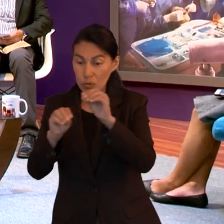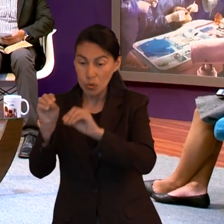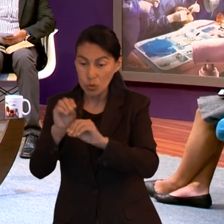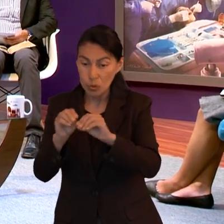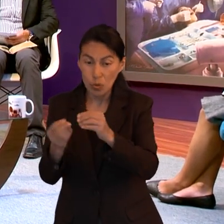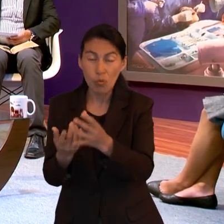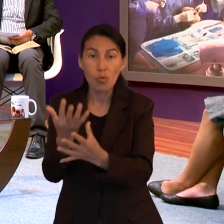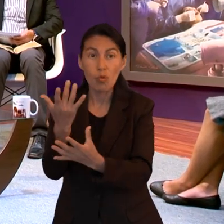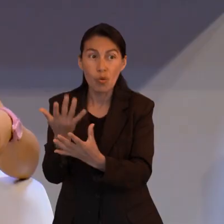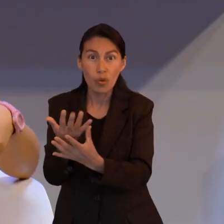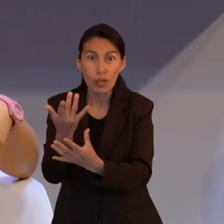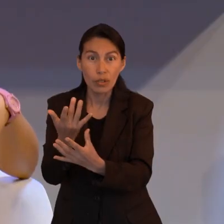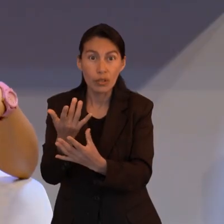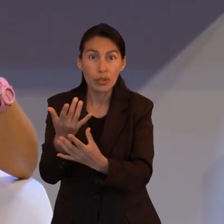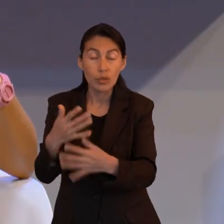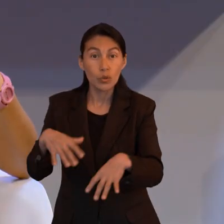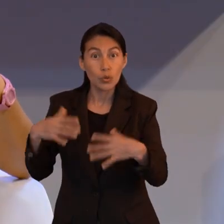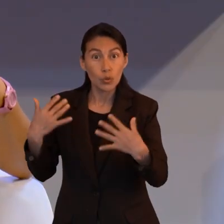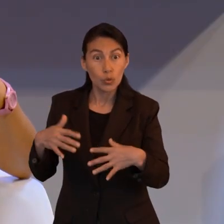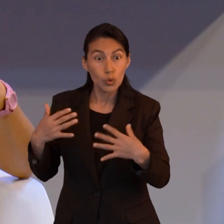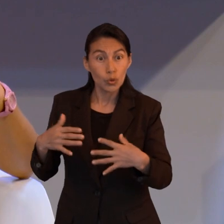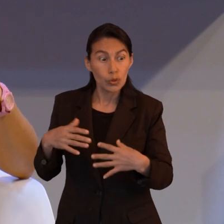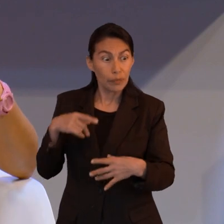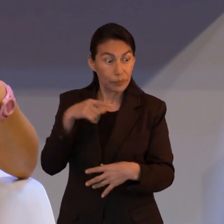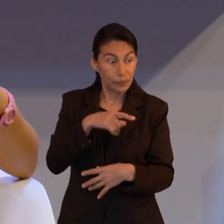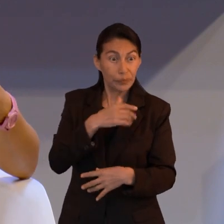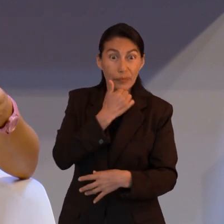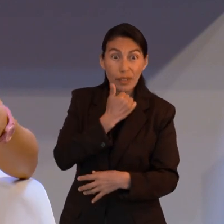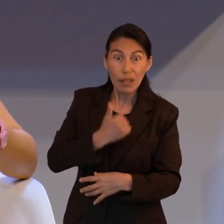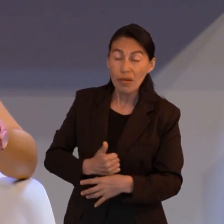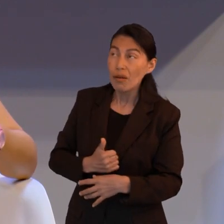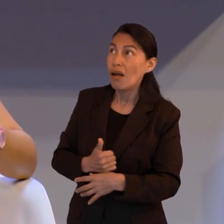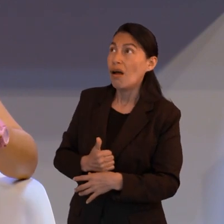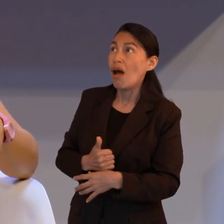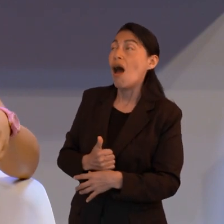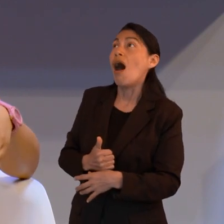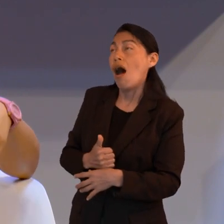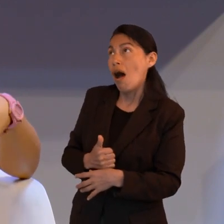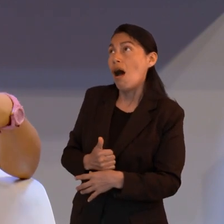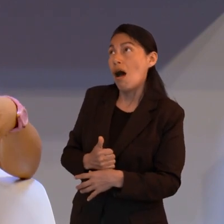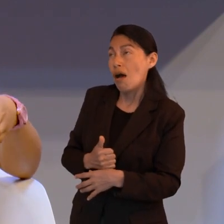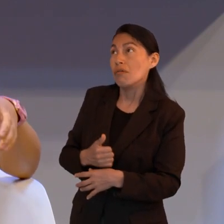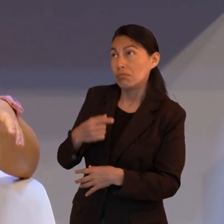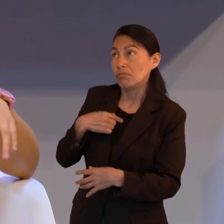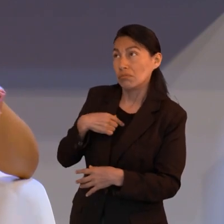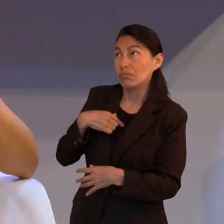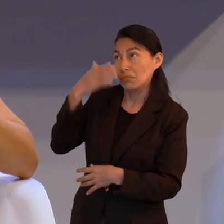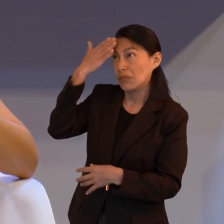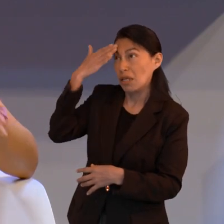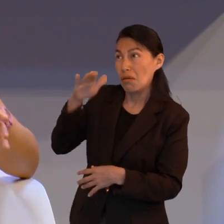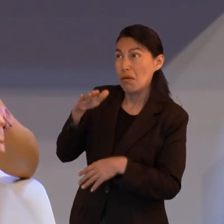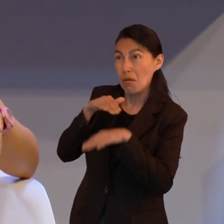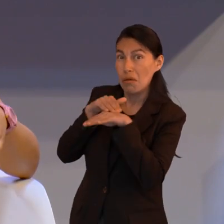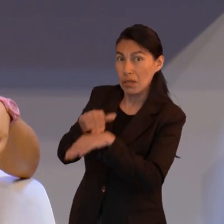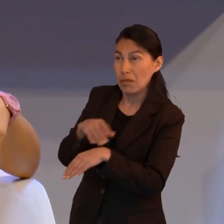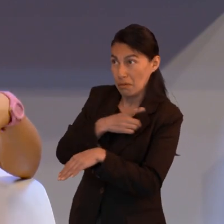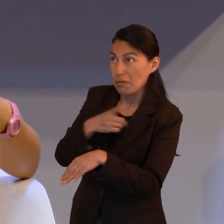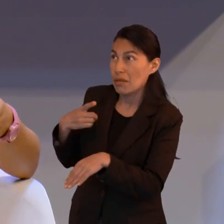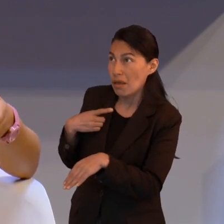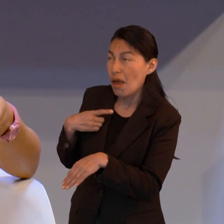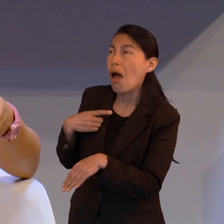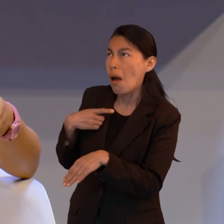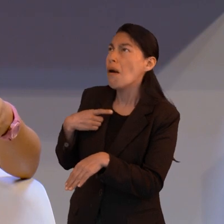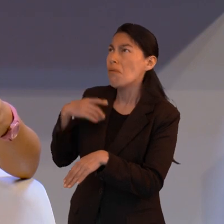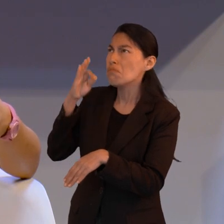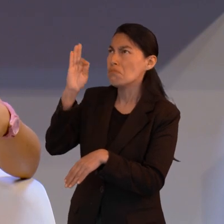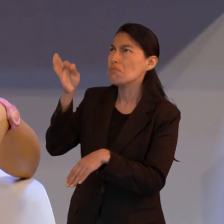cómo Abraham pues sabía que necesitaba hacerle caso a Dios porque él conocía todo. Pero